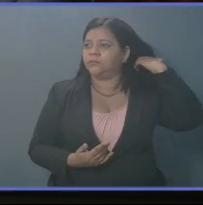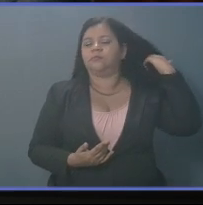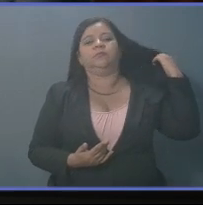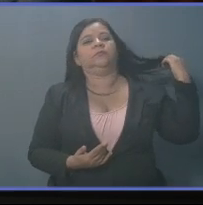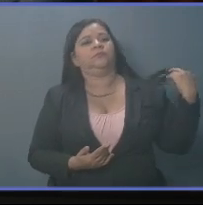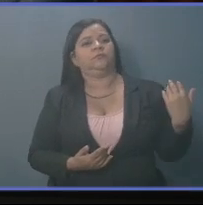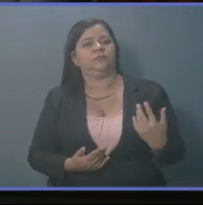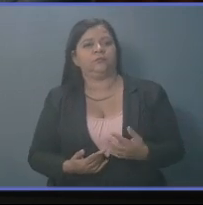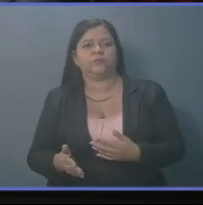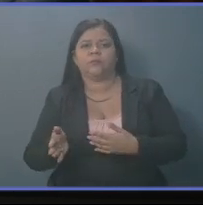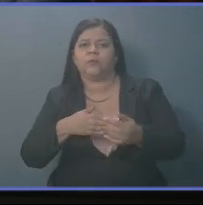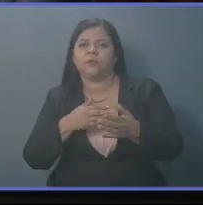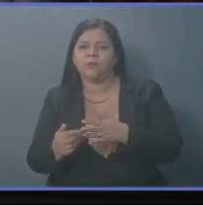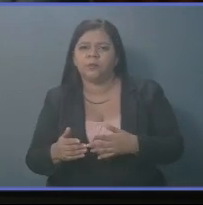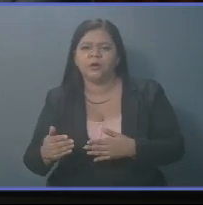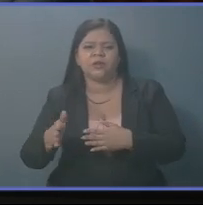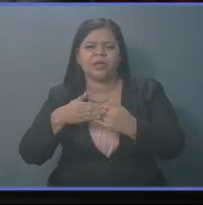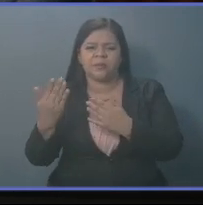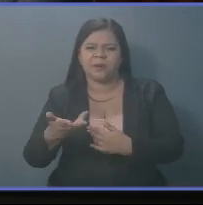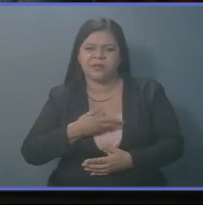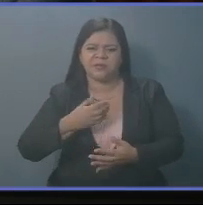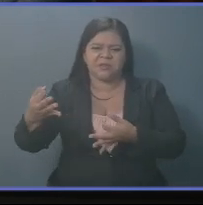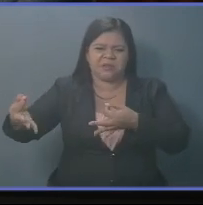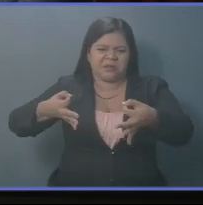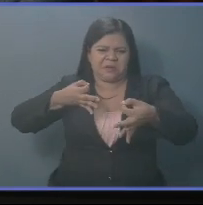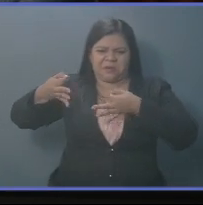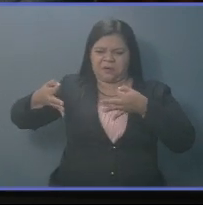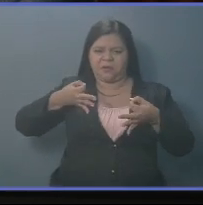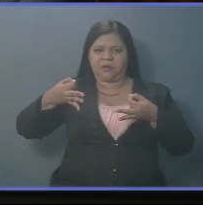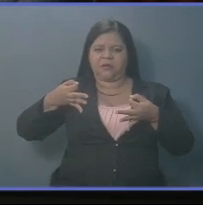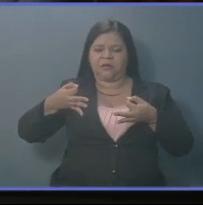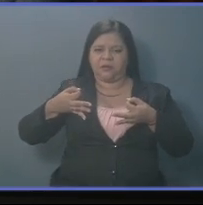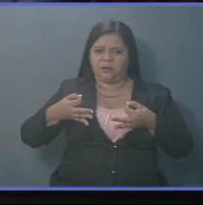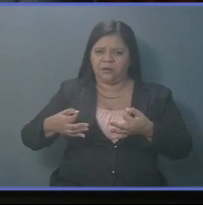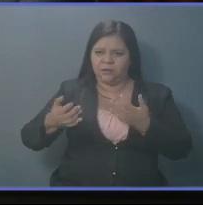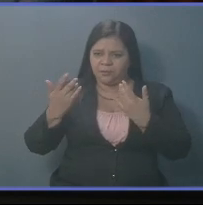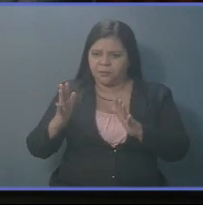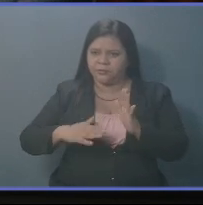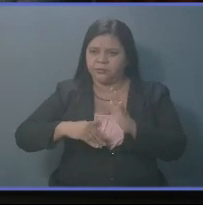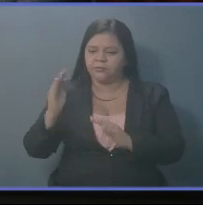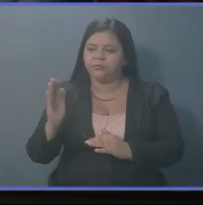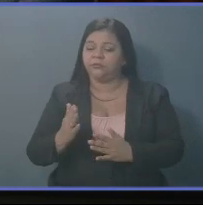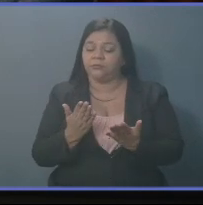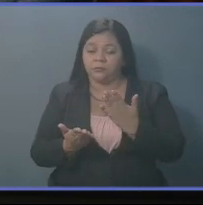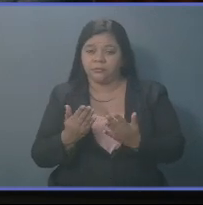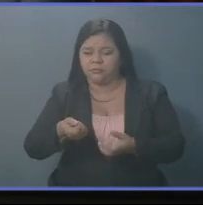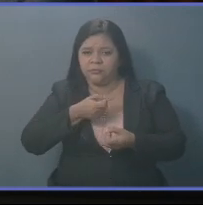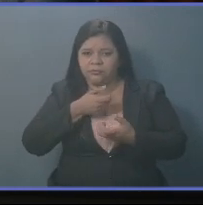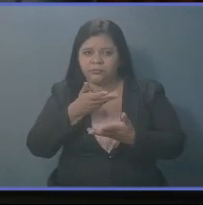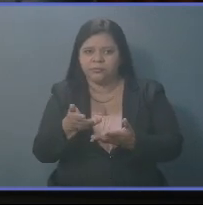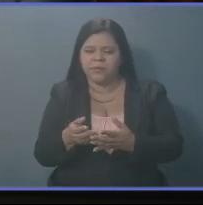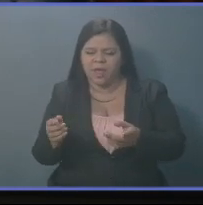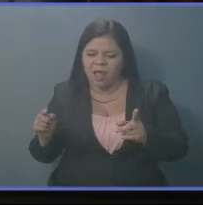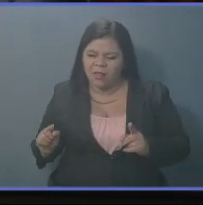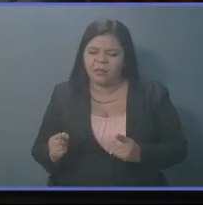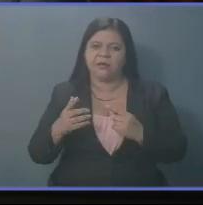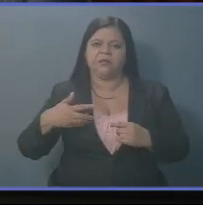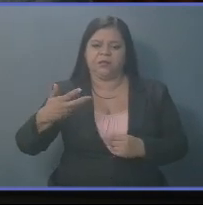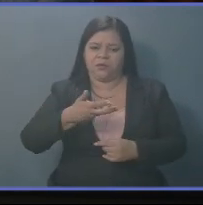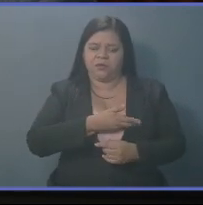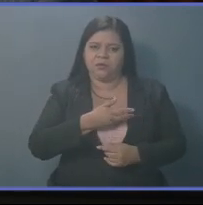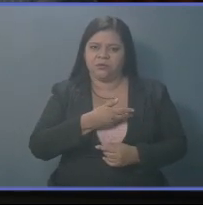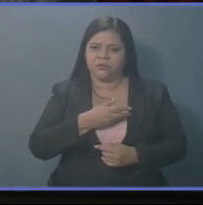No importa que nos odien. Porque parece ser que la campaña ha sido de odio hacia nosotros.